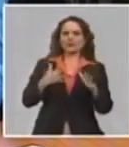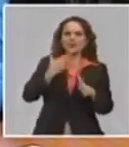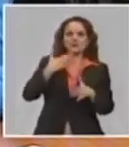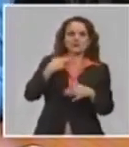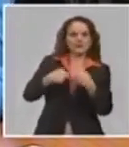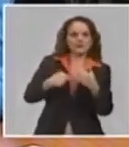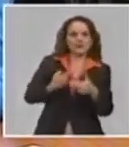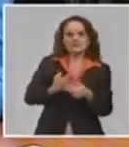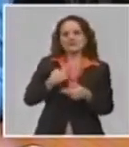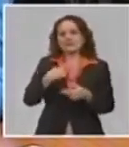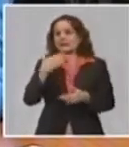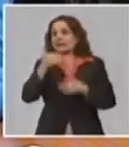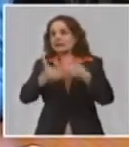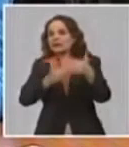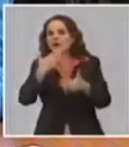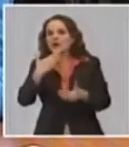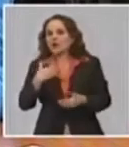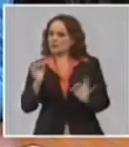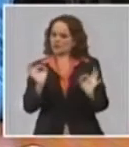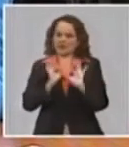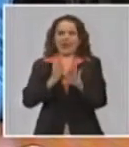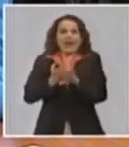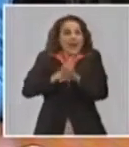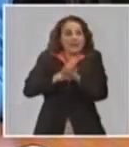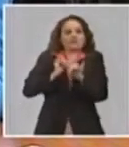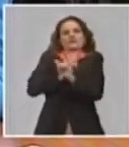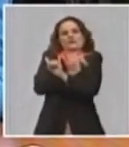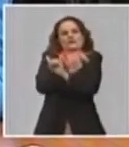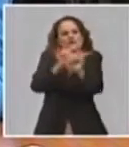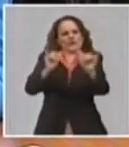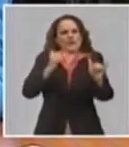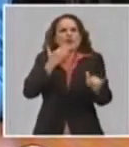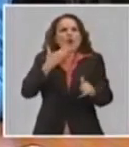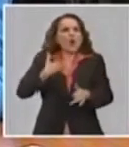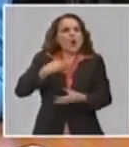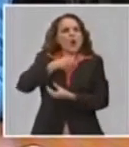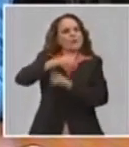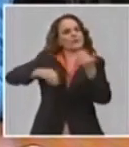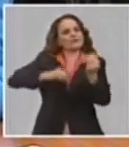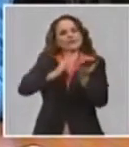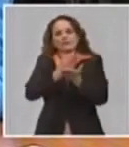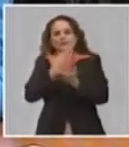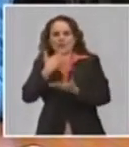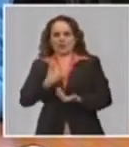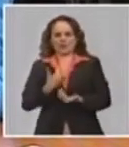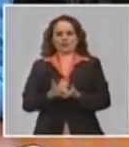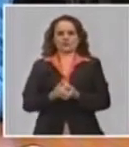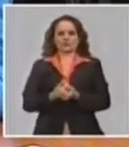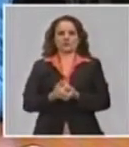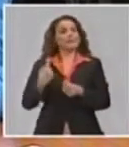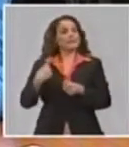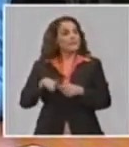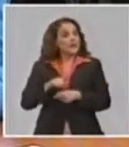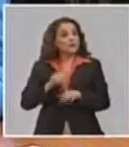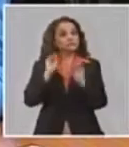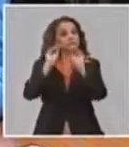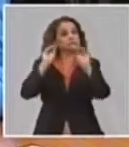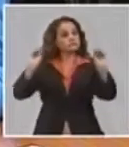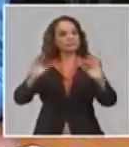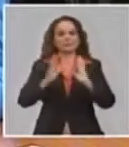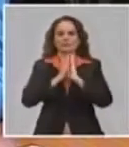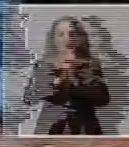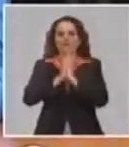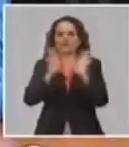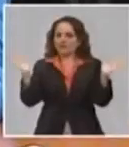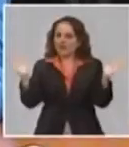realmente esto no va a pasar. Si nosotros estamos llamando a extremar las medidas, no estamos en el momento de